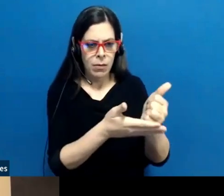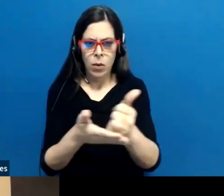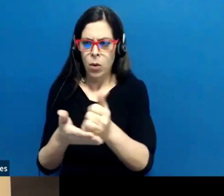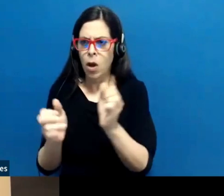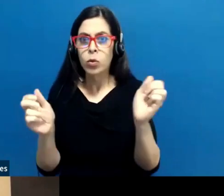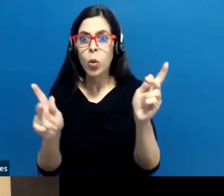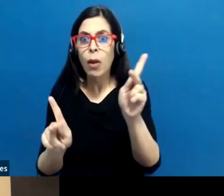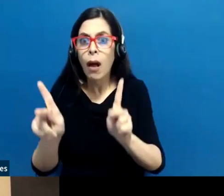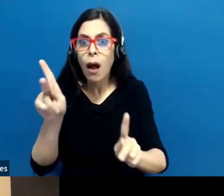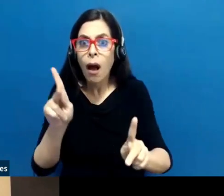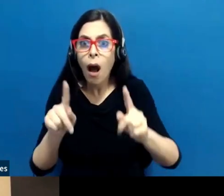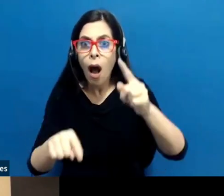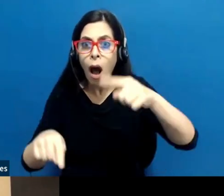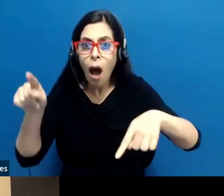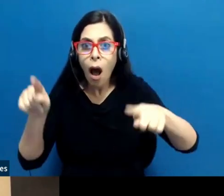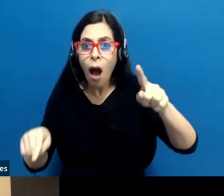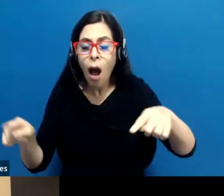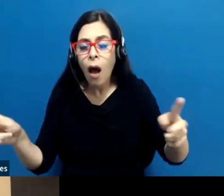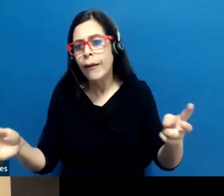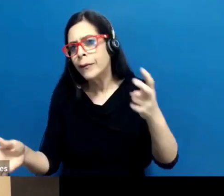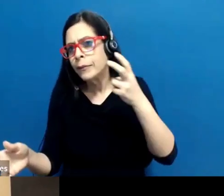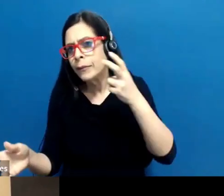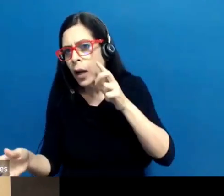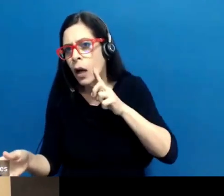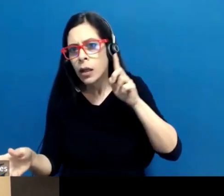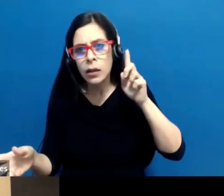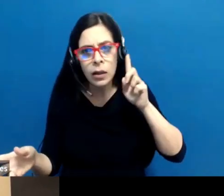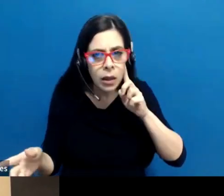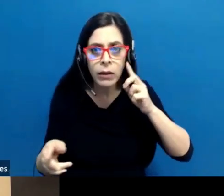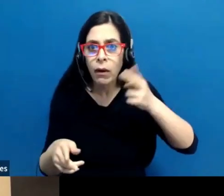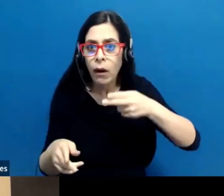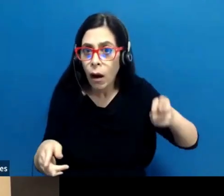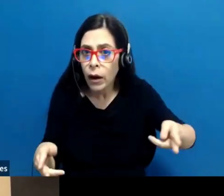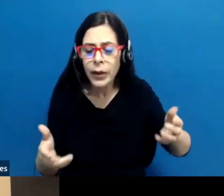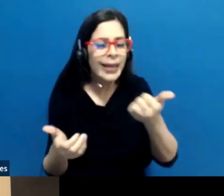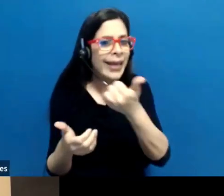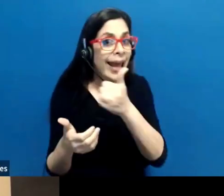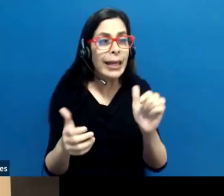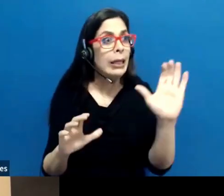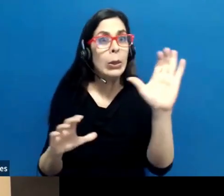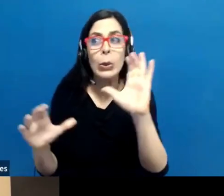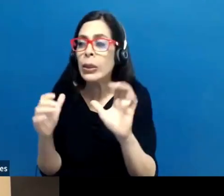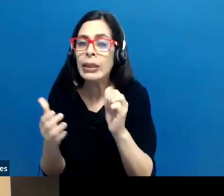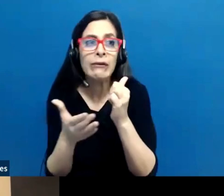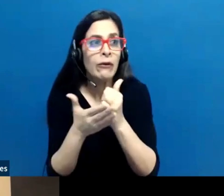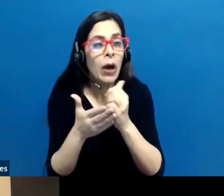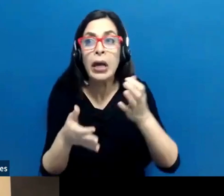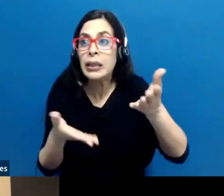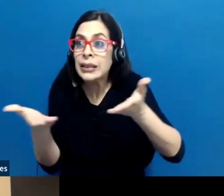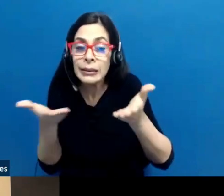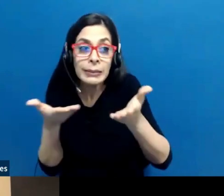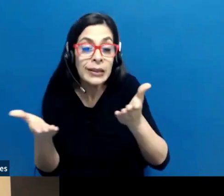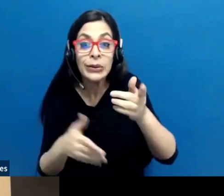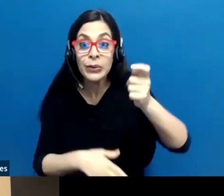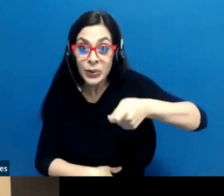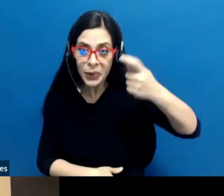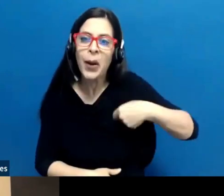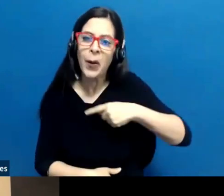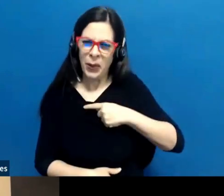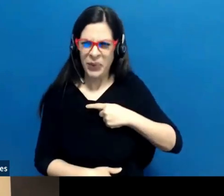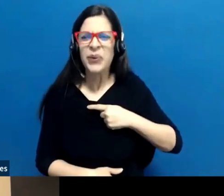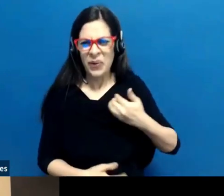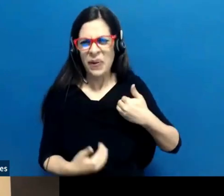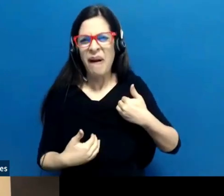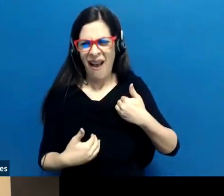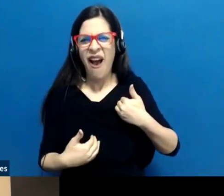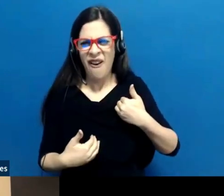personas con diversidad funcional que visitan los tribunales y que buscan de estos servicios. Por tanto, hemos invitado a